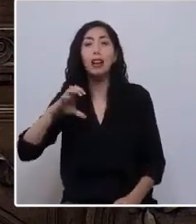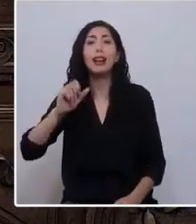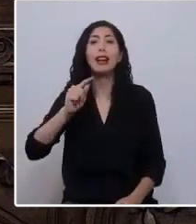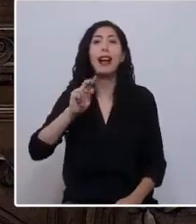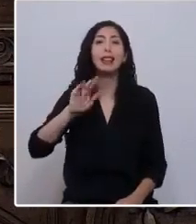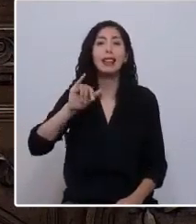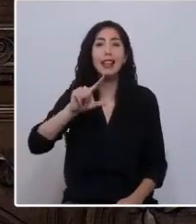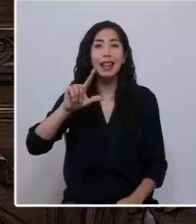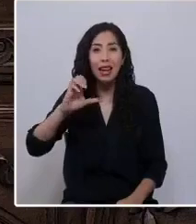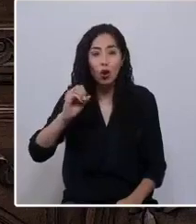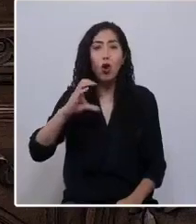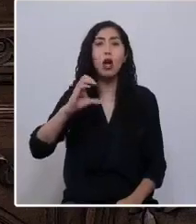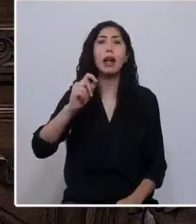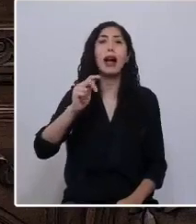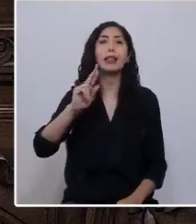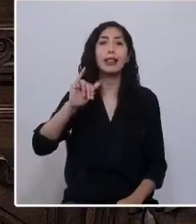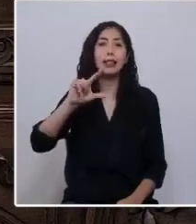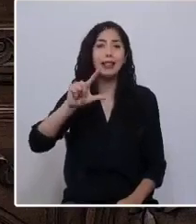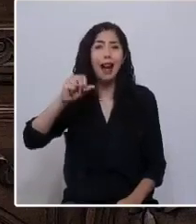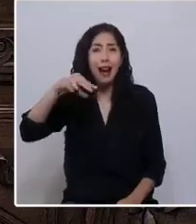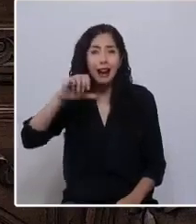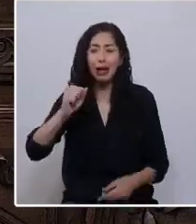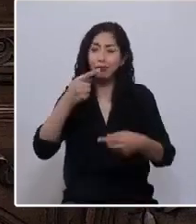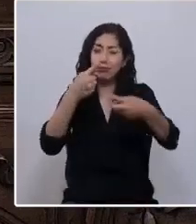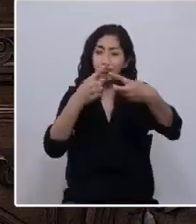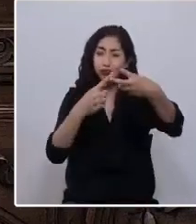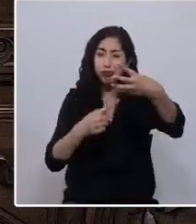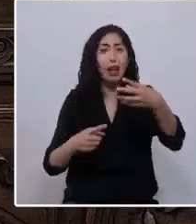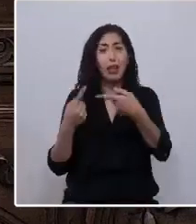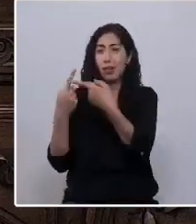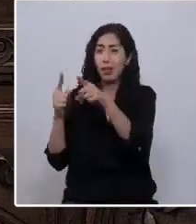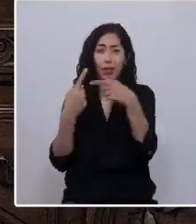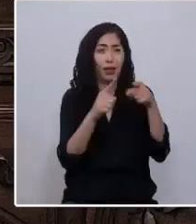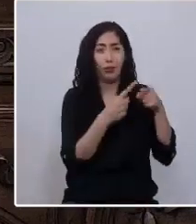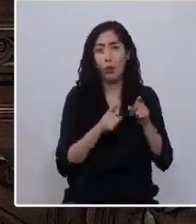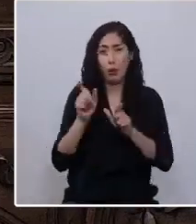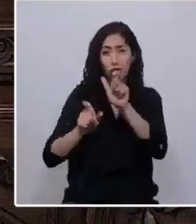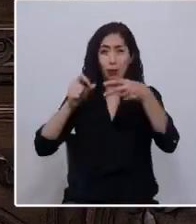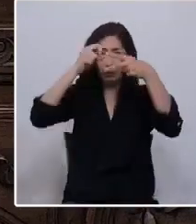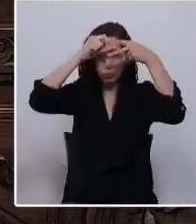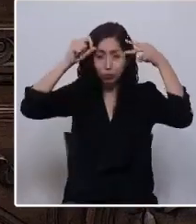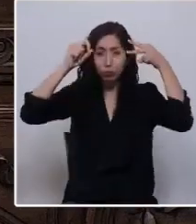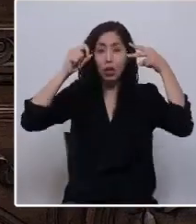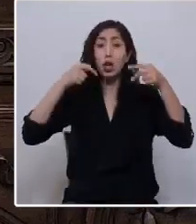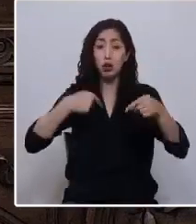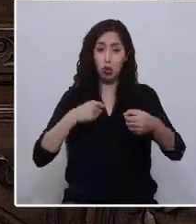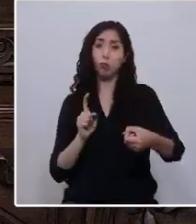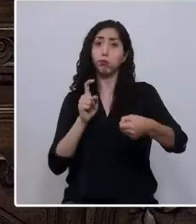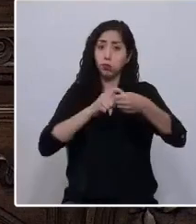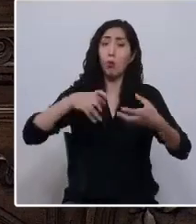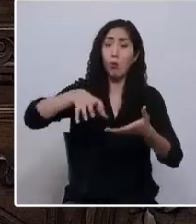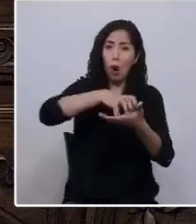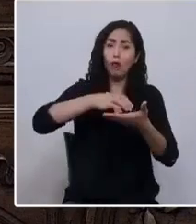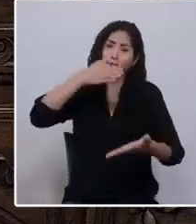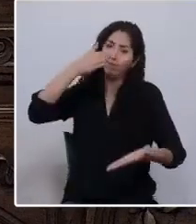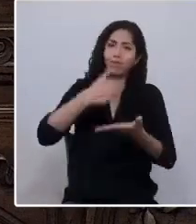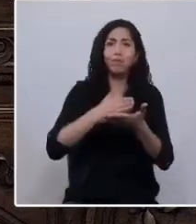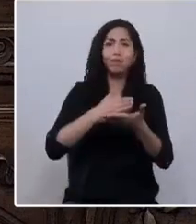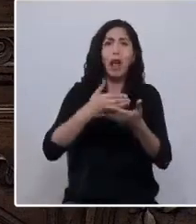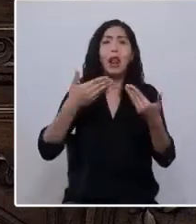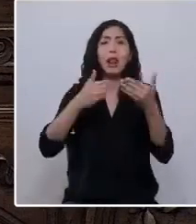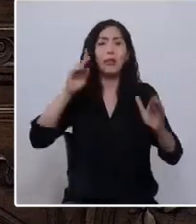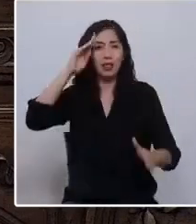Catrillanca, de los Huichalaf y de tantos otros lamien. Pertenezco a este pueblo que ejerce su derecho a la libre determinación.